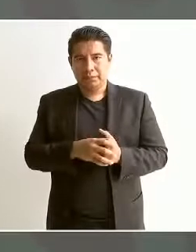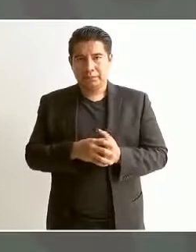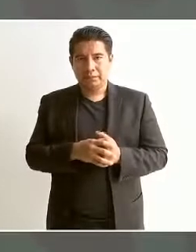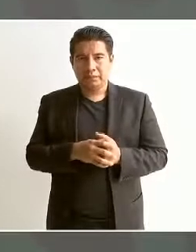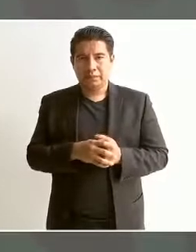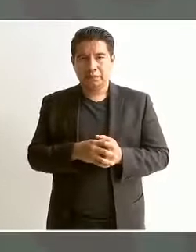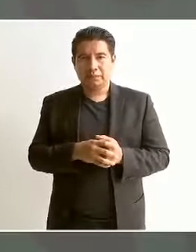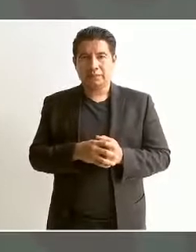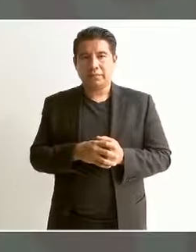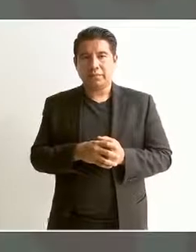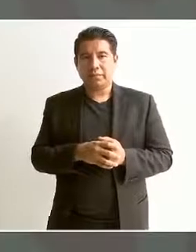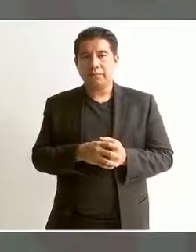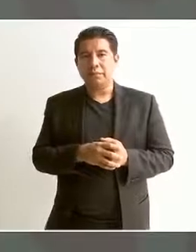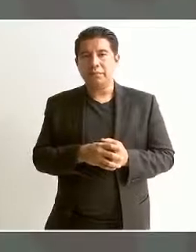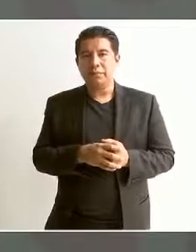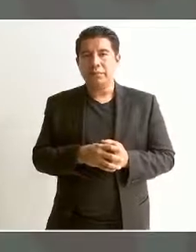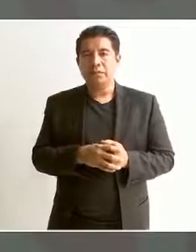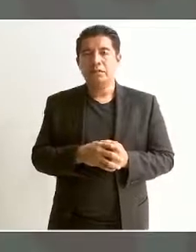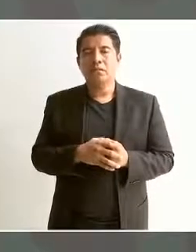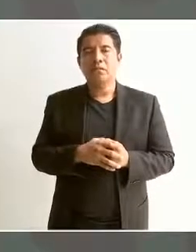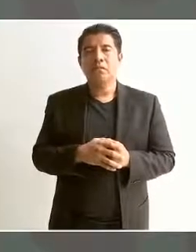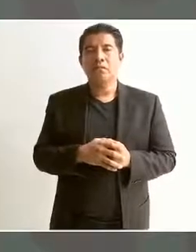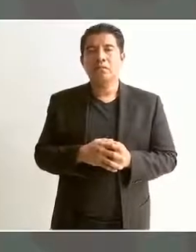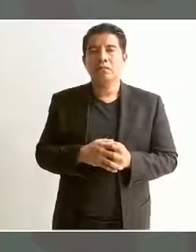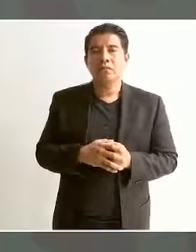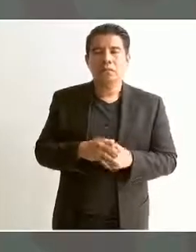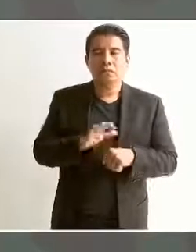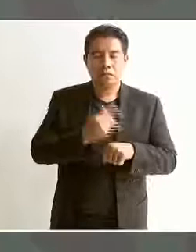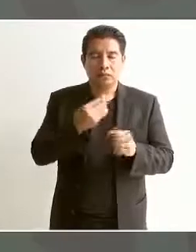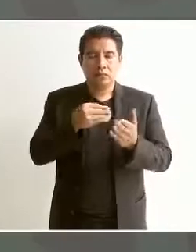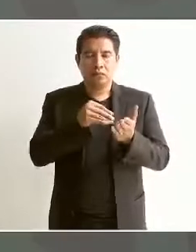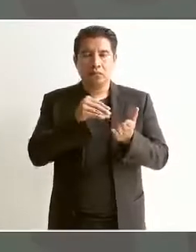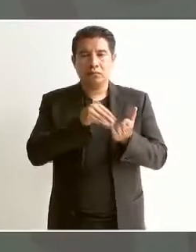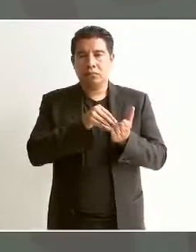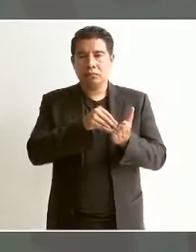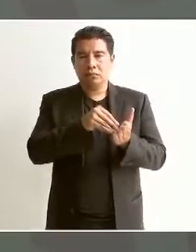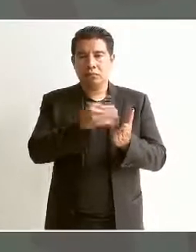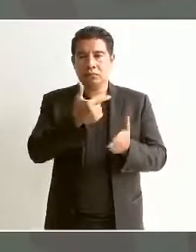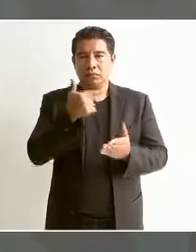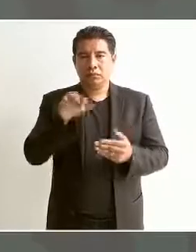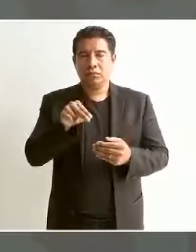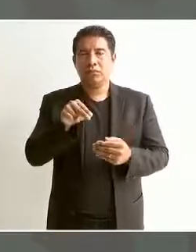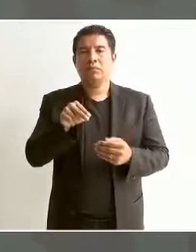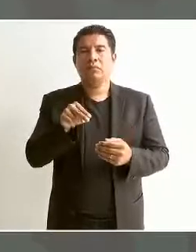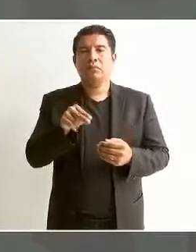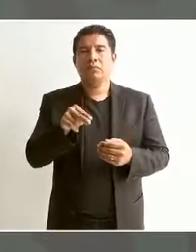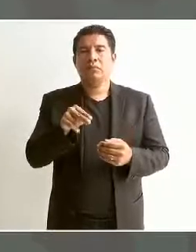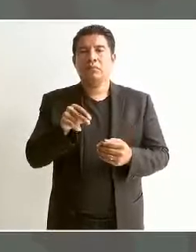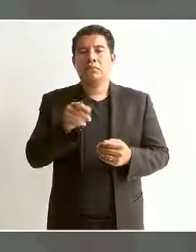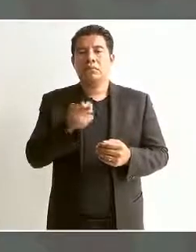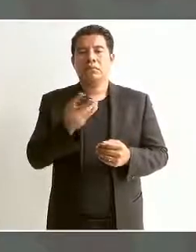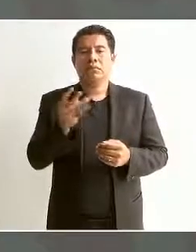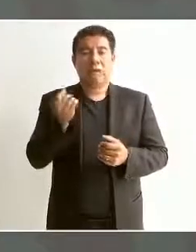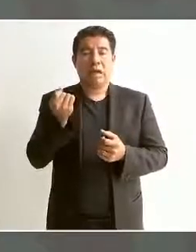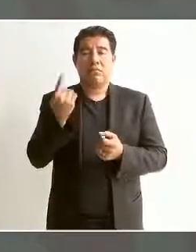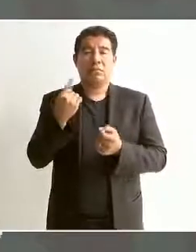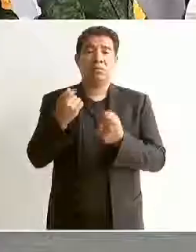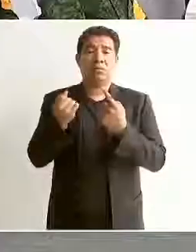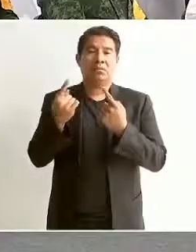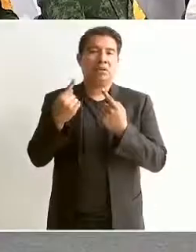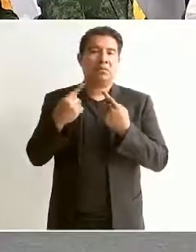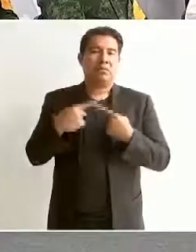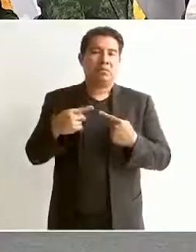porque hay algunos que se